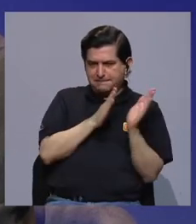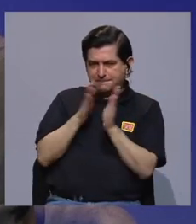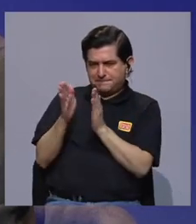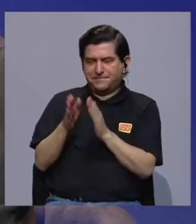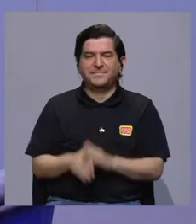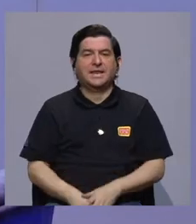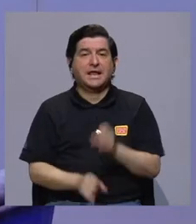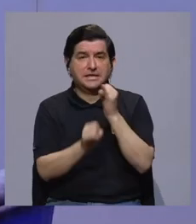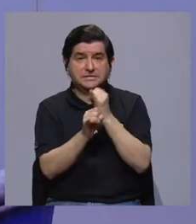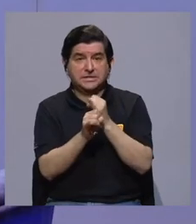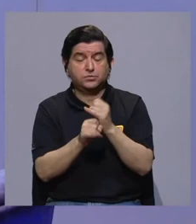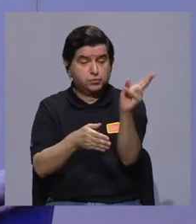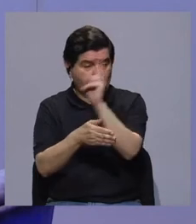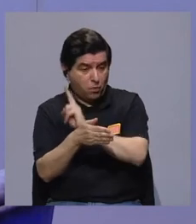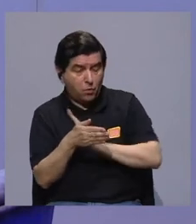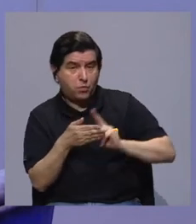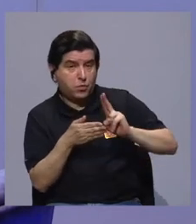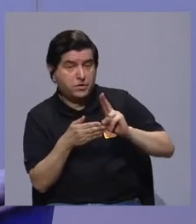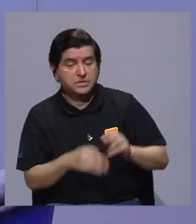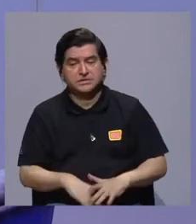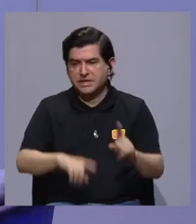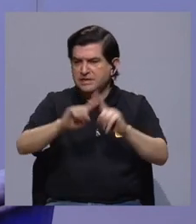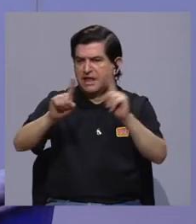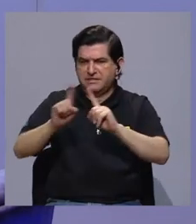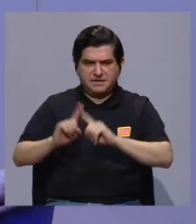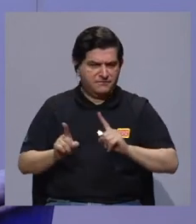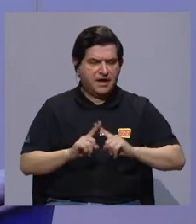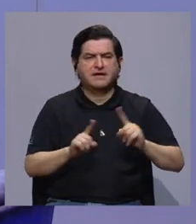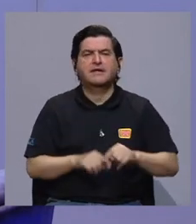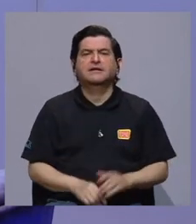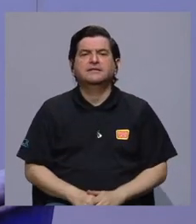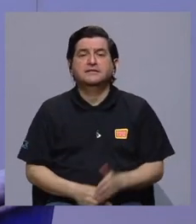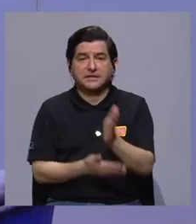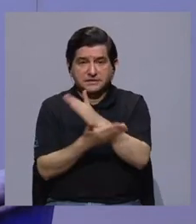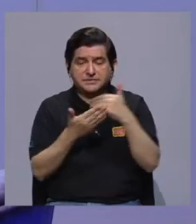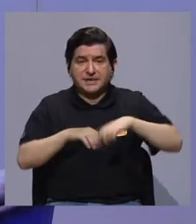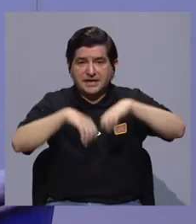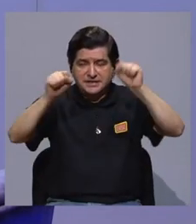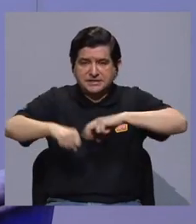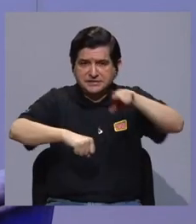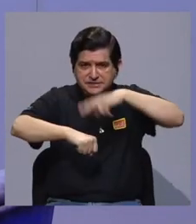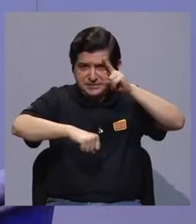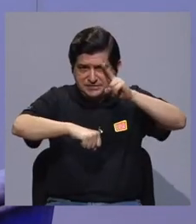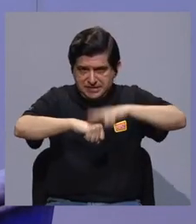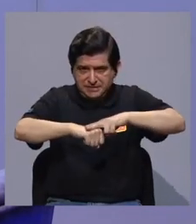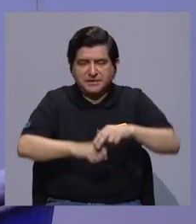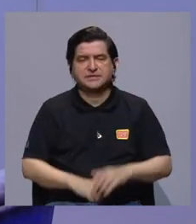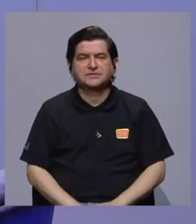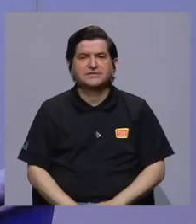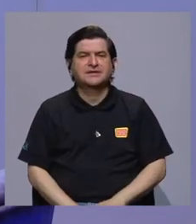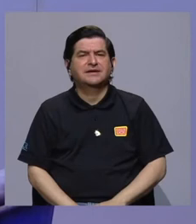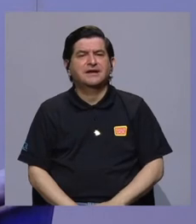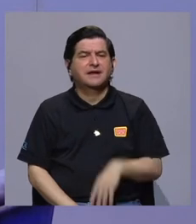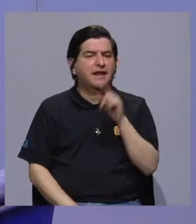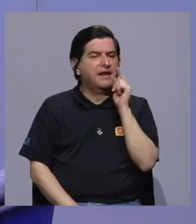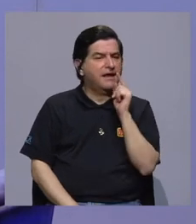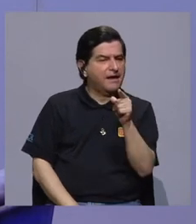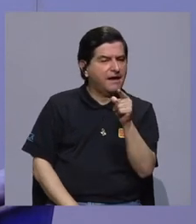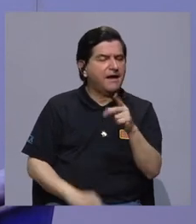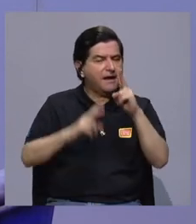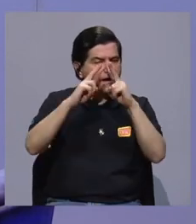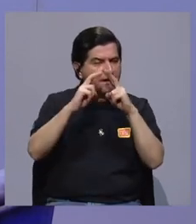anticipación. Yo creo que las instituciones, la universidad, las diferentes instituciones que son parte del sistema nacional, deben